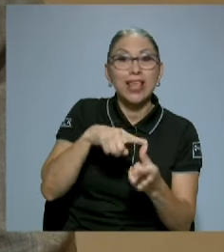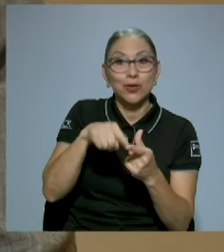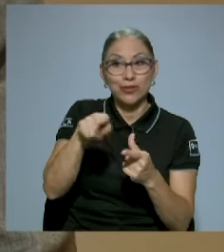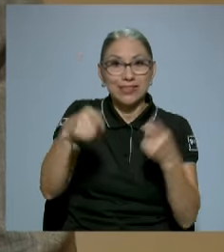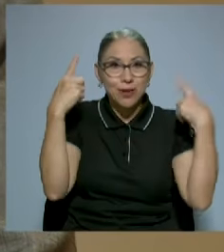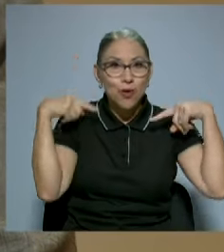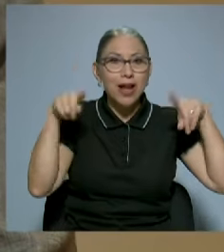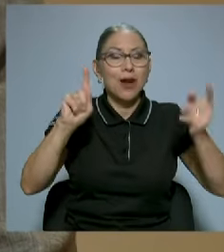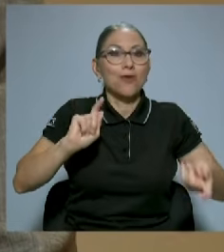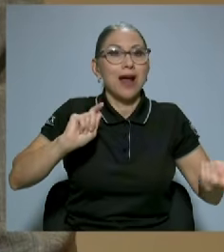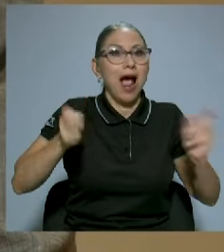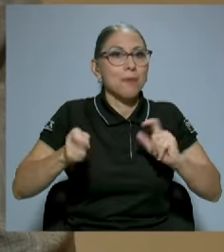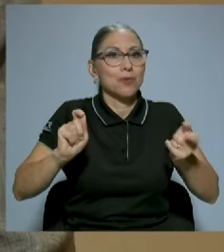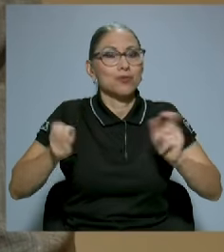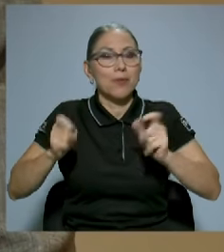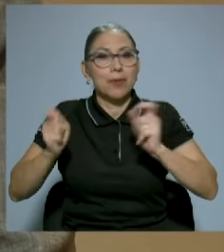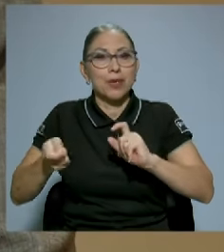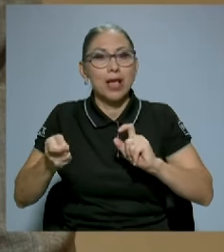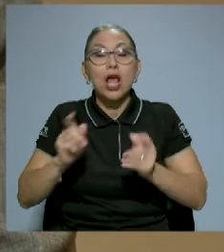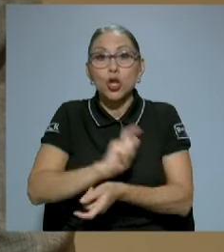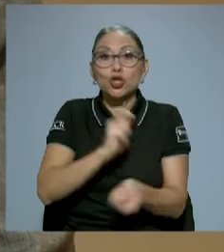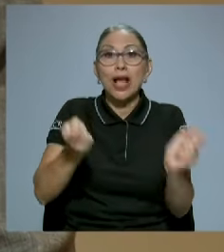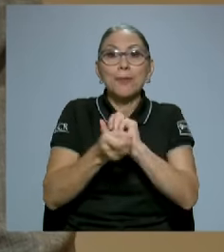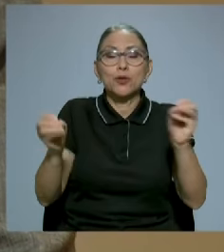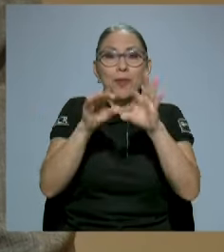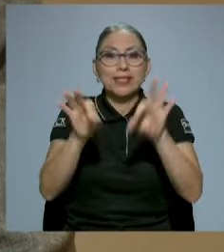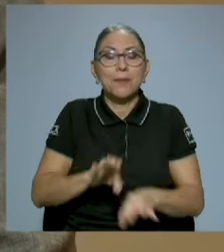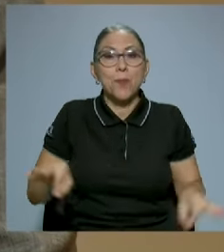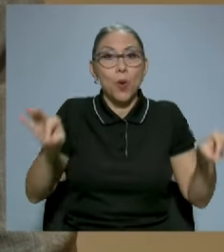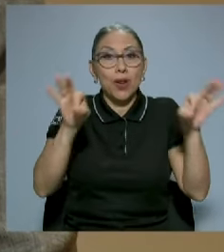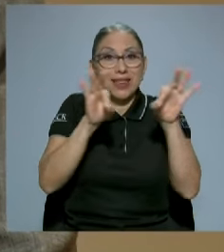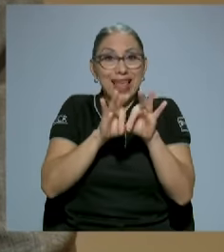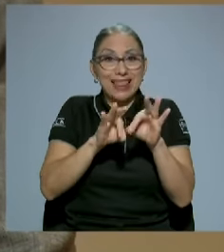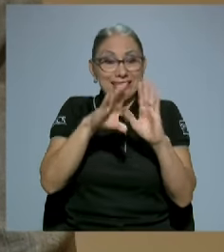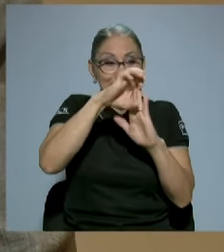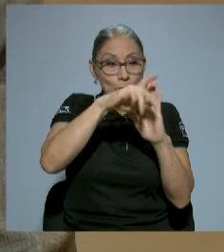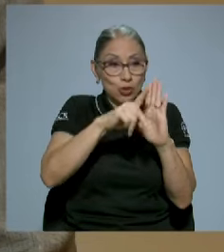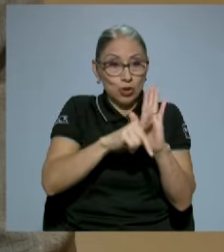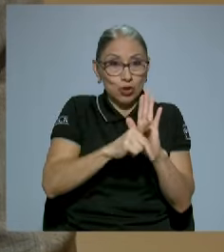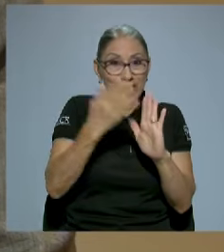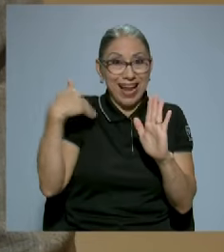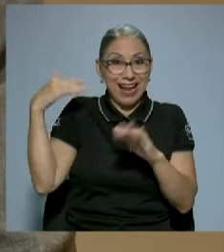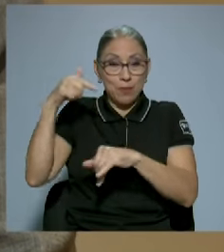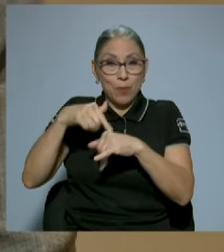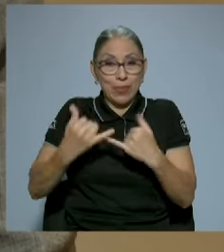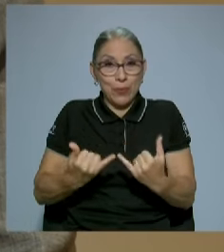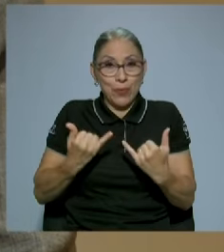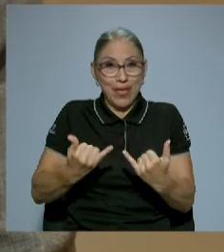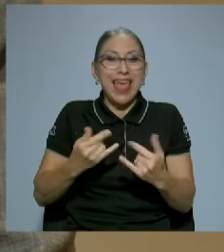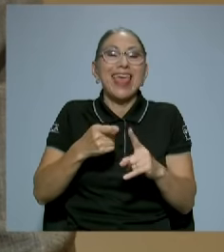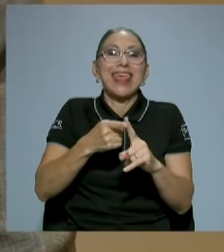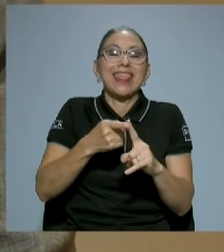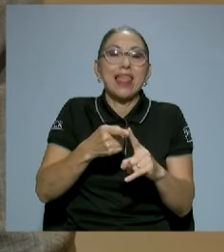cambios a veces más importantes que tiene la constitución vigente provienen de esas mociones de